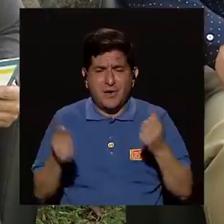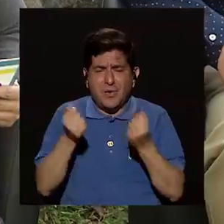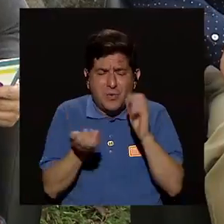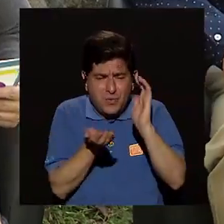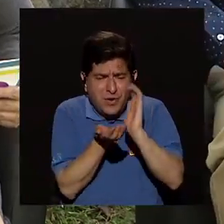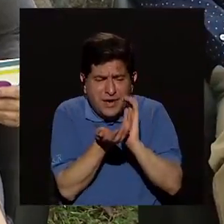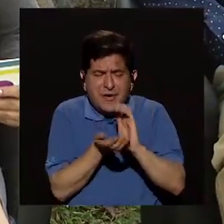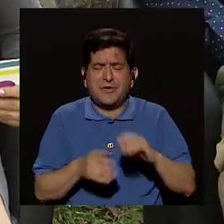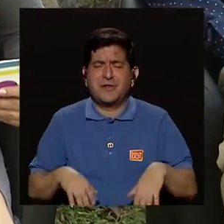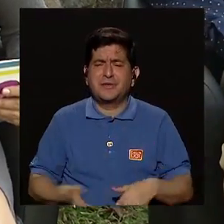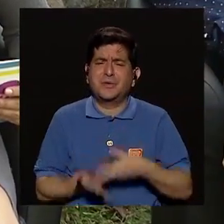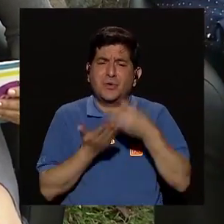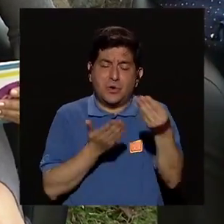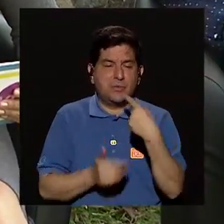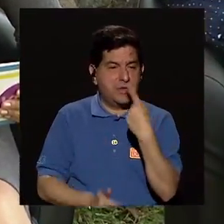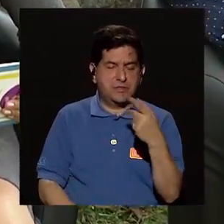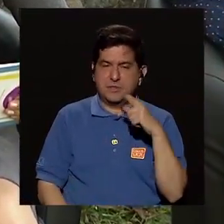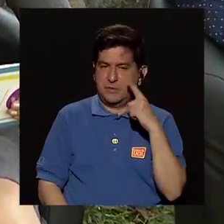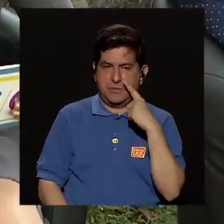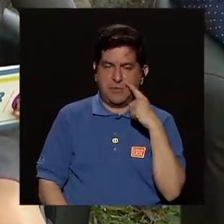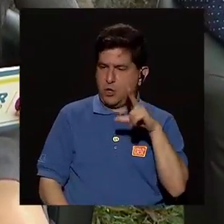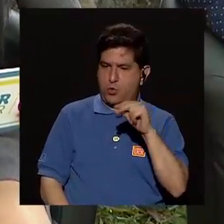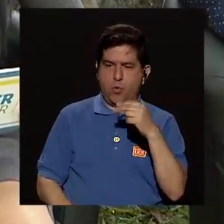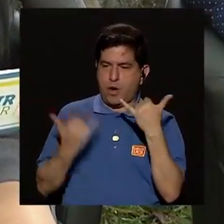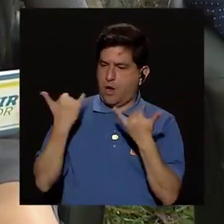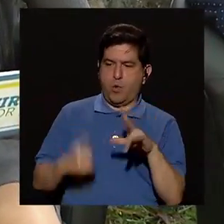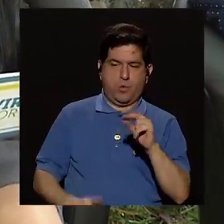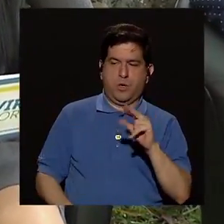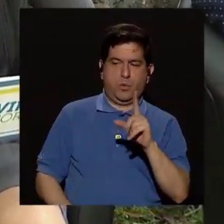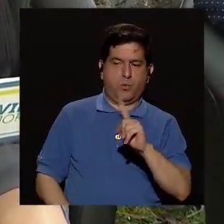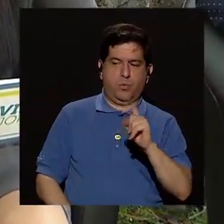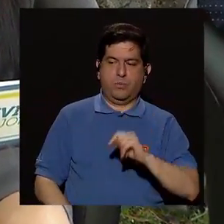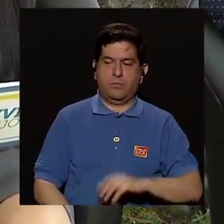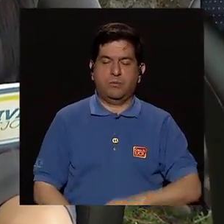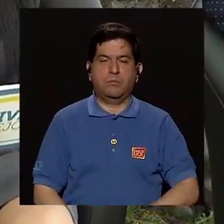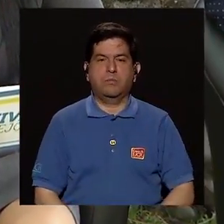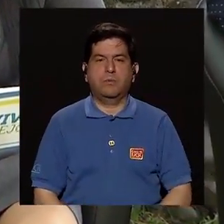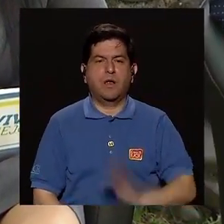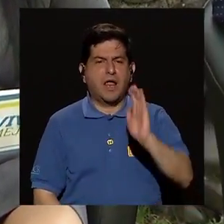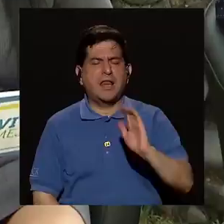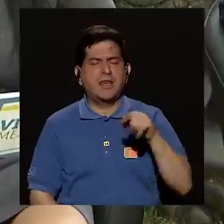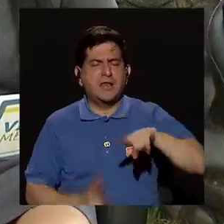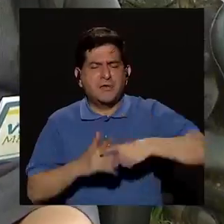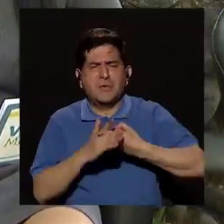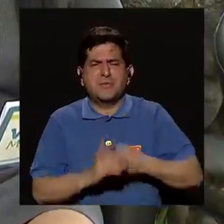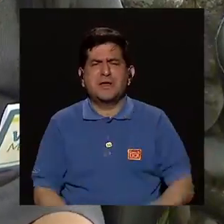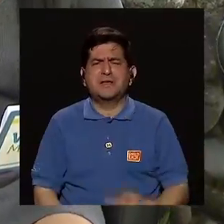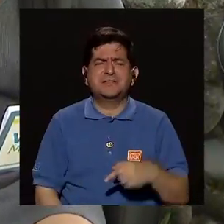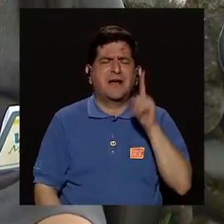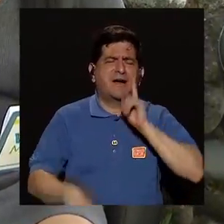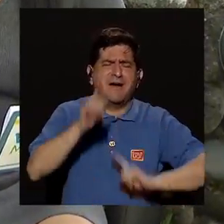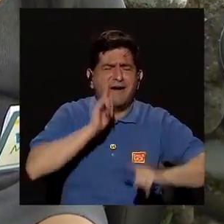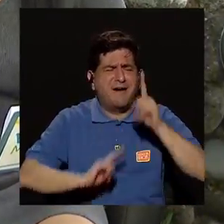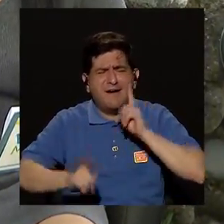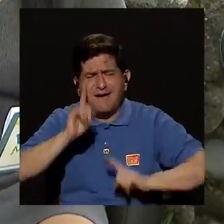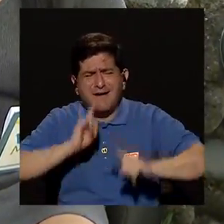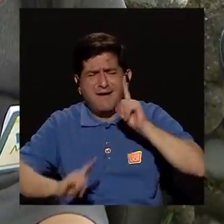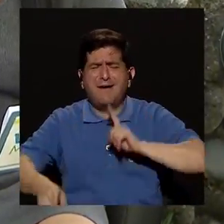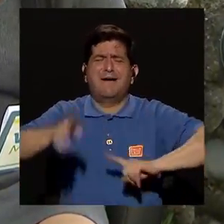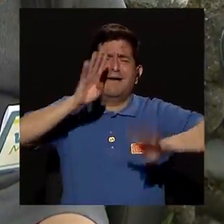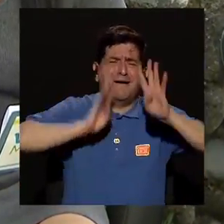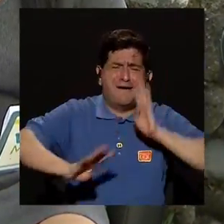algo y entonces papá dice no ahorita no y entonces el chiquito empieza que llorar